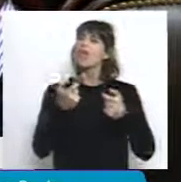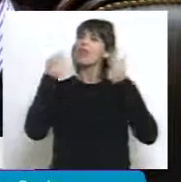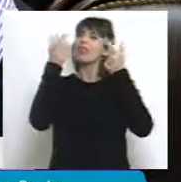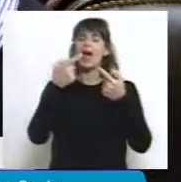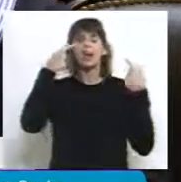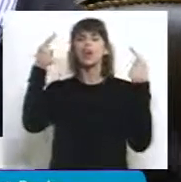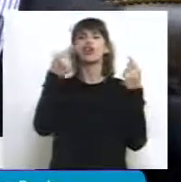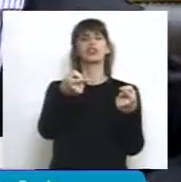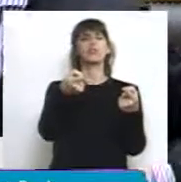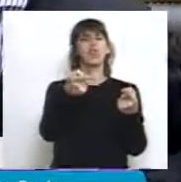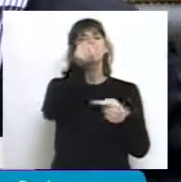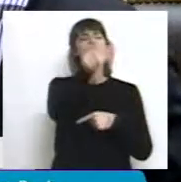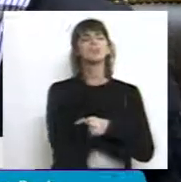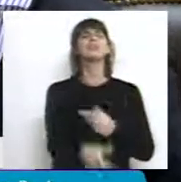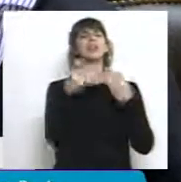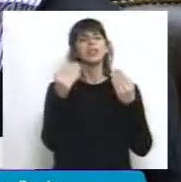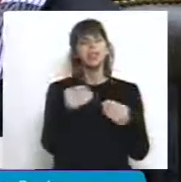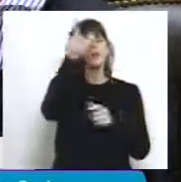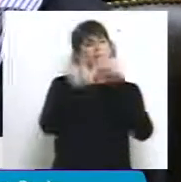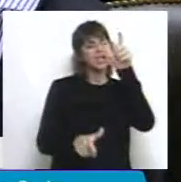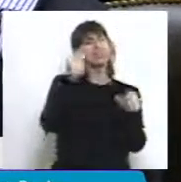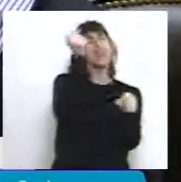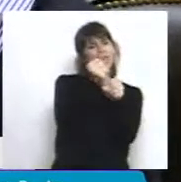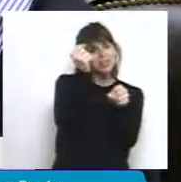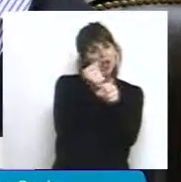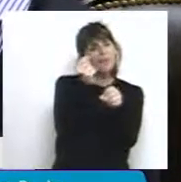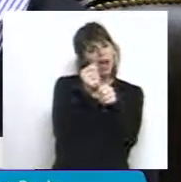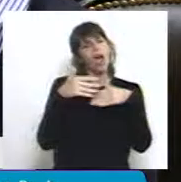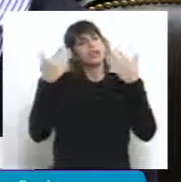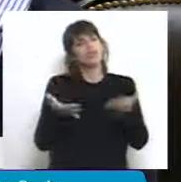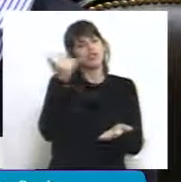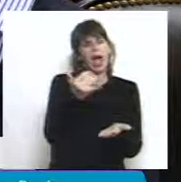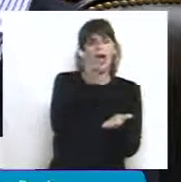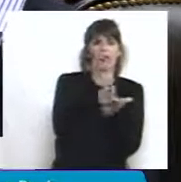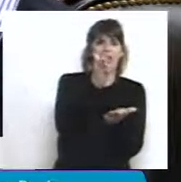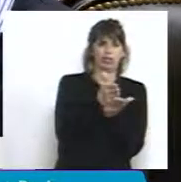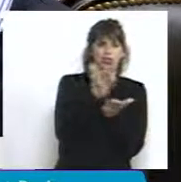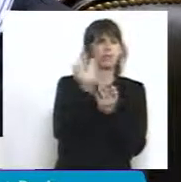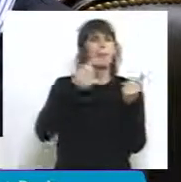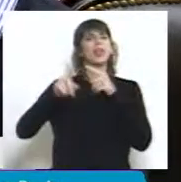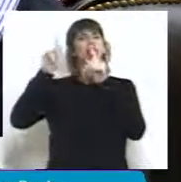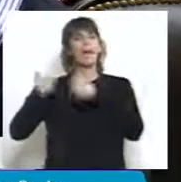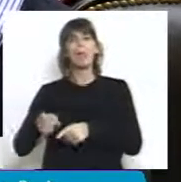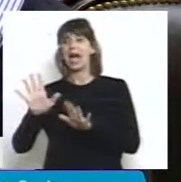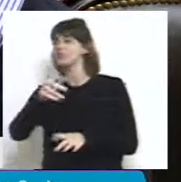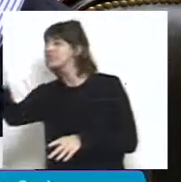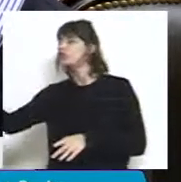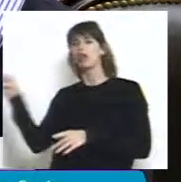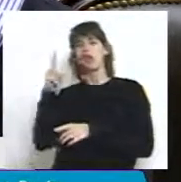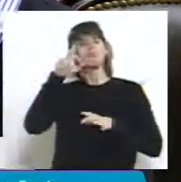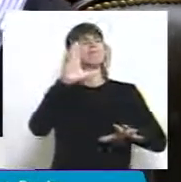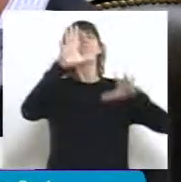como lo que son, trabajadores con sus derechos, sino que además va a ser que ninguno de nosotros los pueda olvidar.